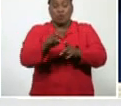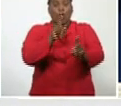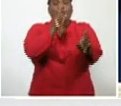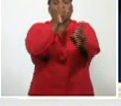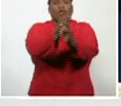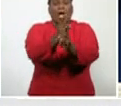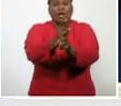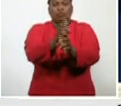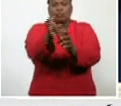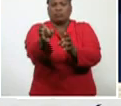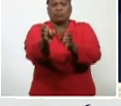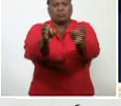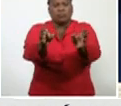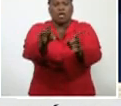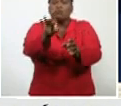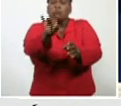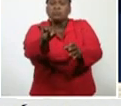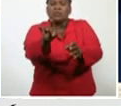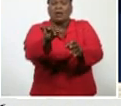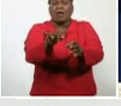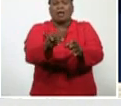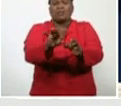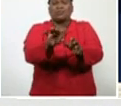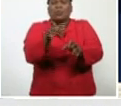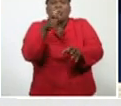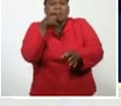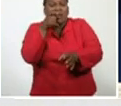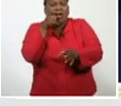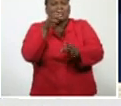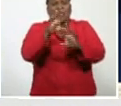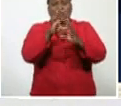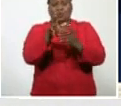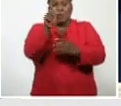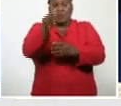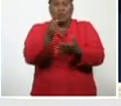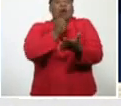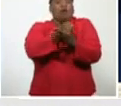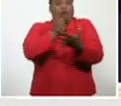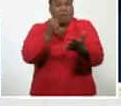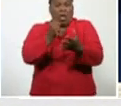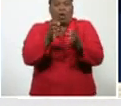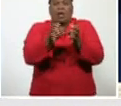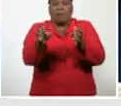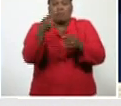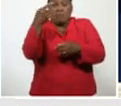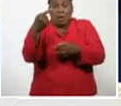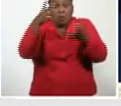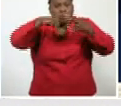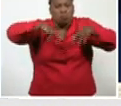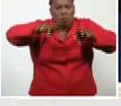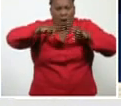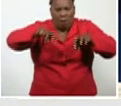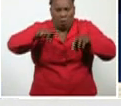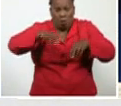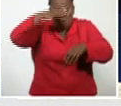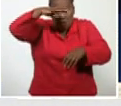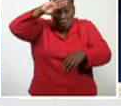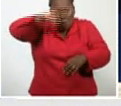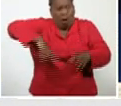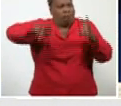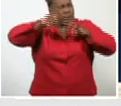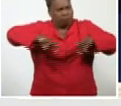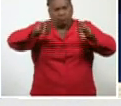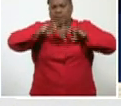todos los sospechosos, y como es natural, los pacientes, que ya están confirmados, primero, la búsqueda, de esos contactos, y esos